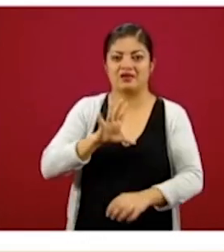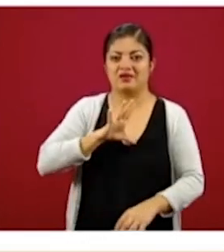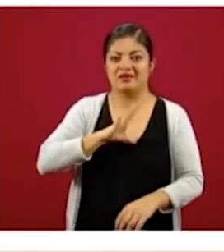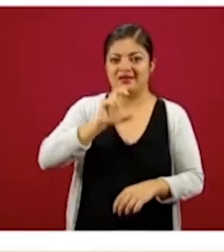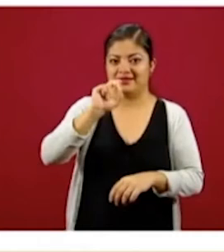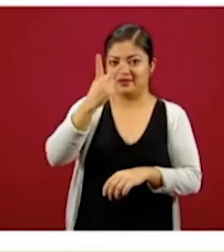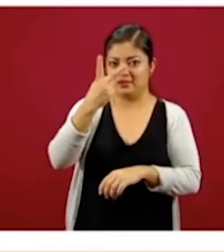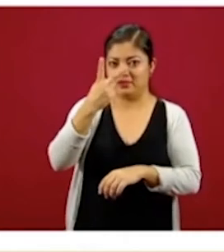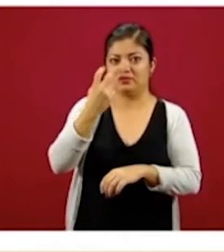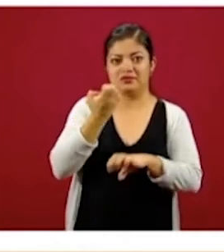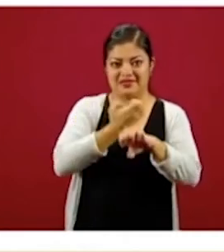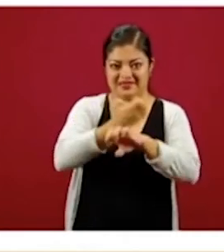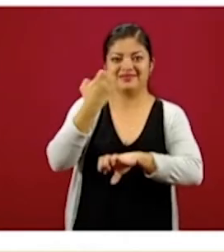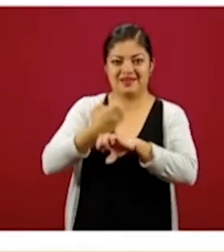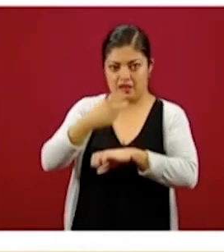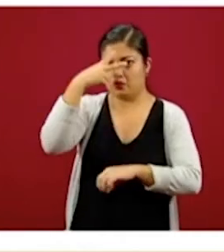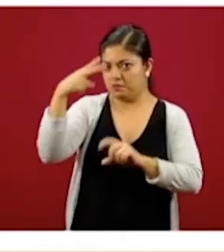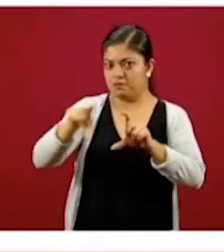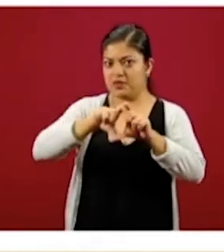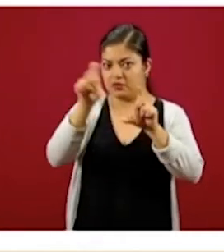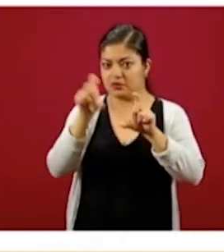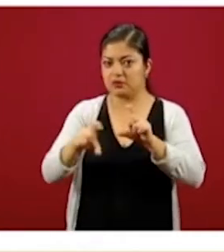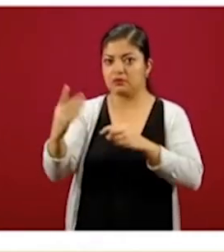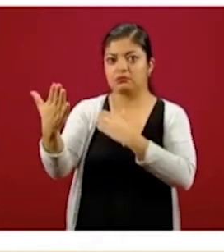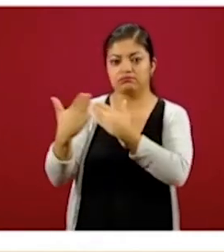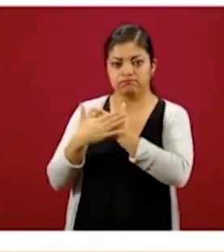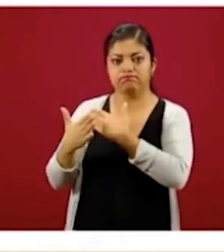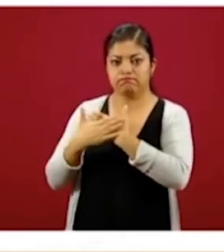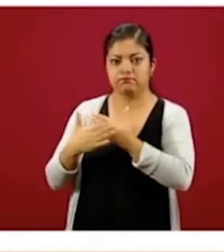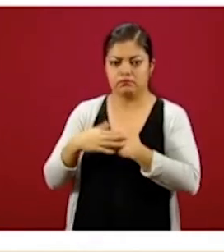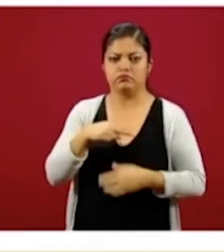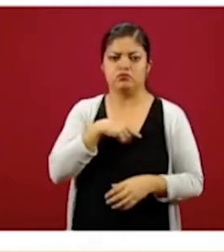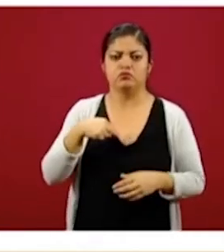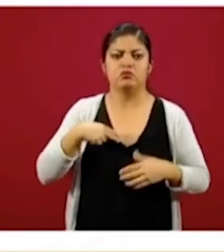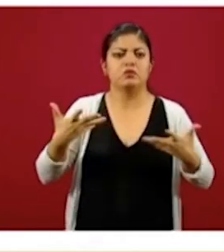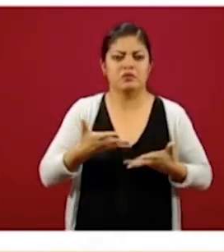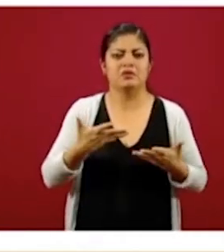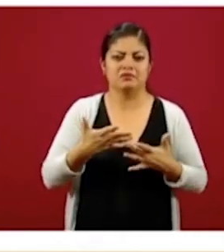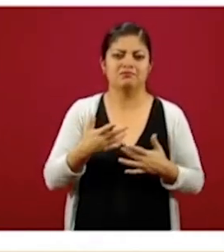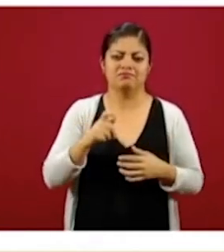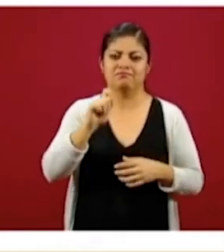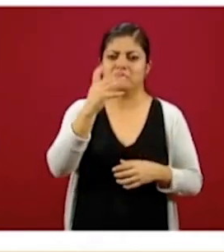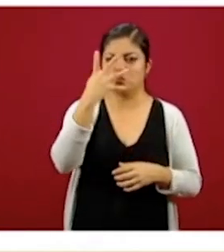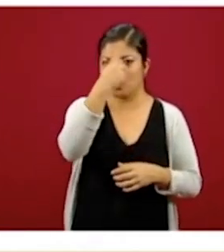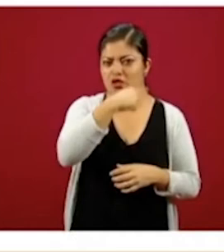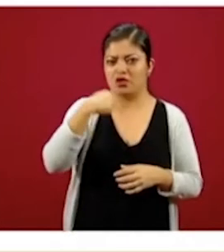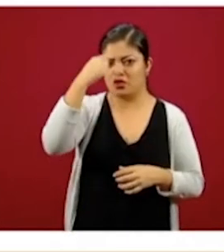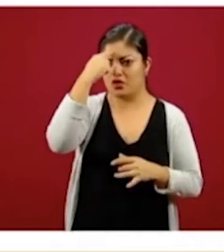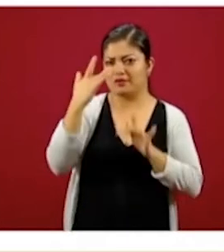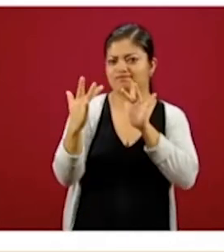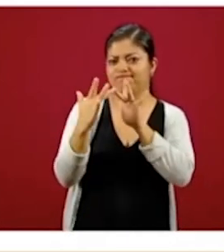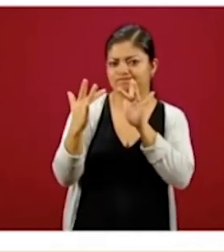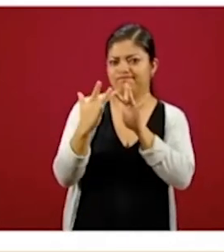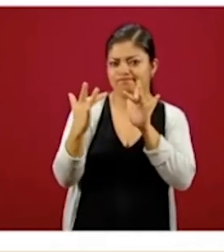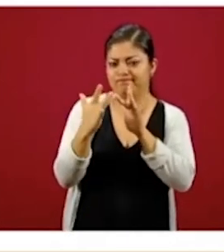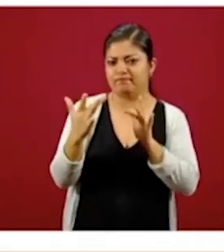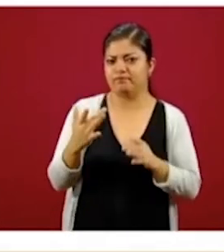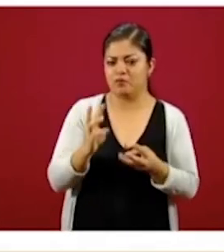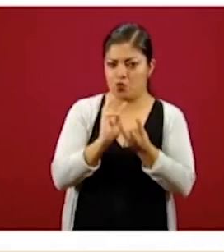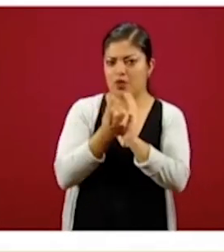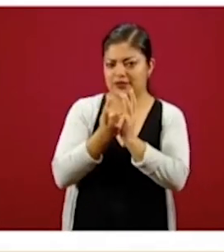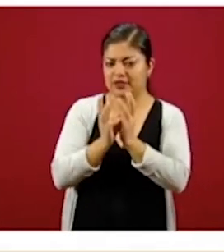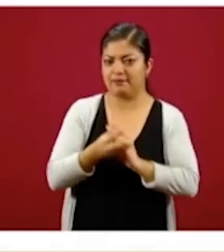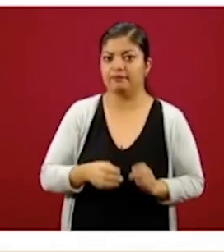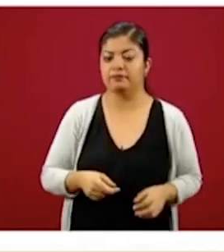entidades de nuestro país. Tenemos un chat de función 24 horas y ahí nos dimos